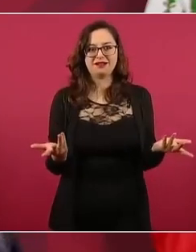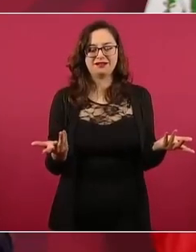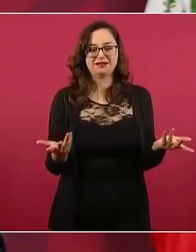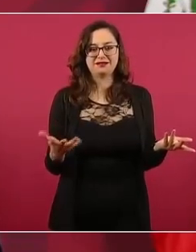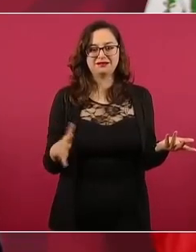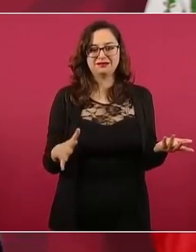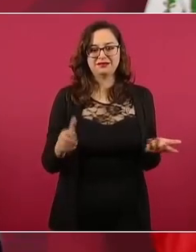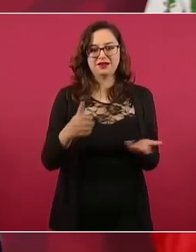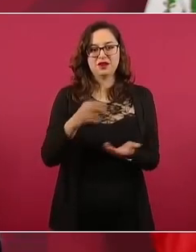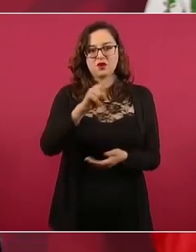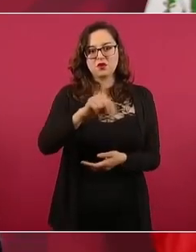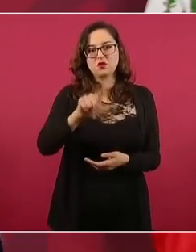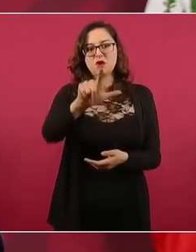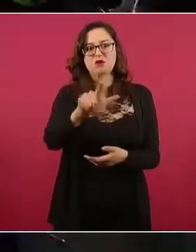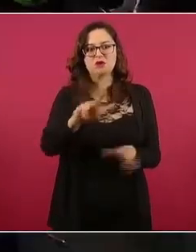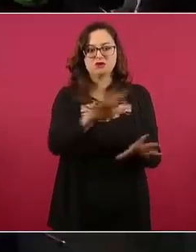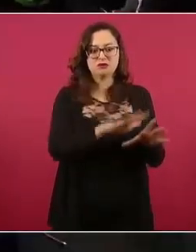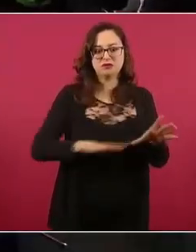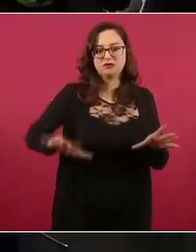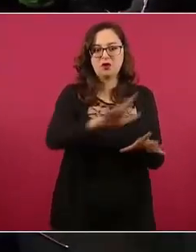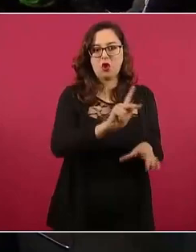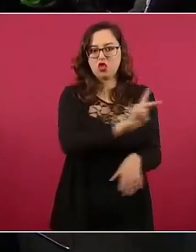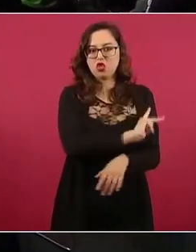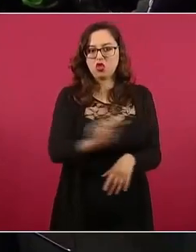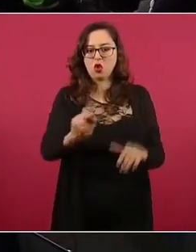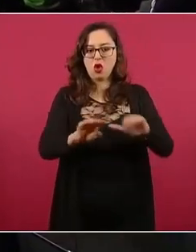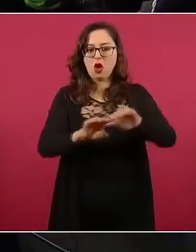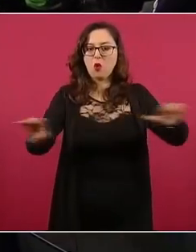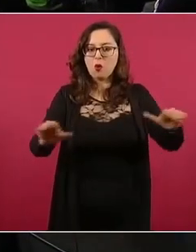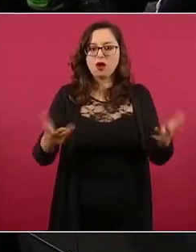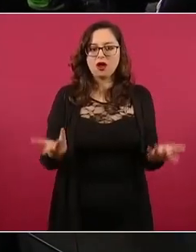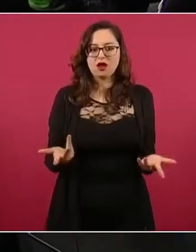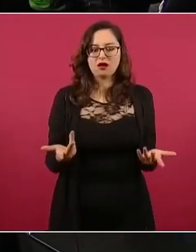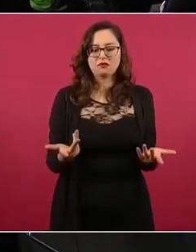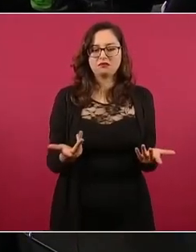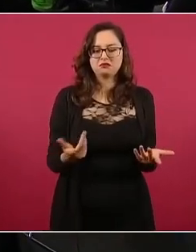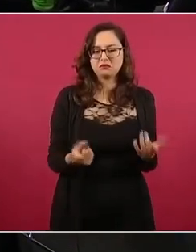del agua. Hay regiones en donde